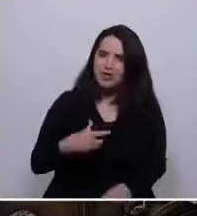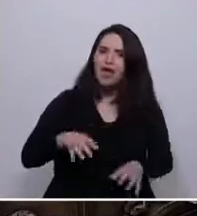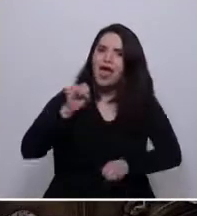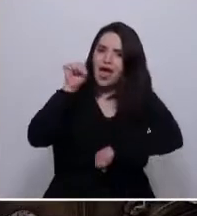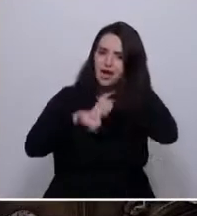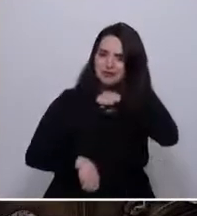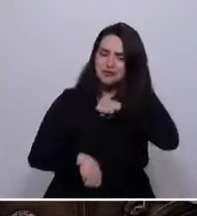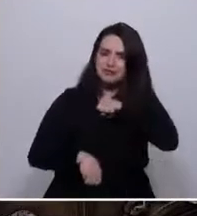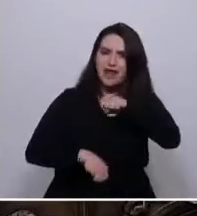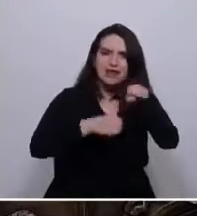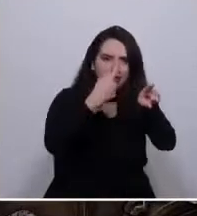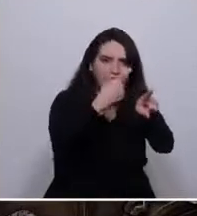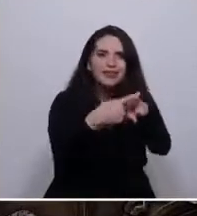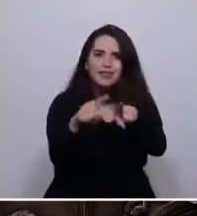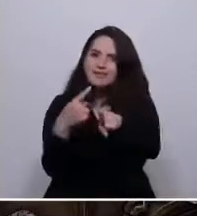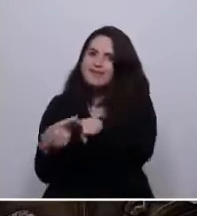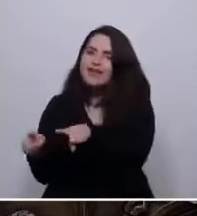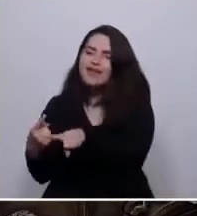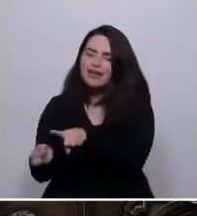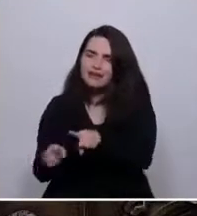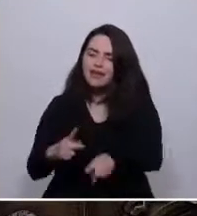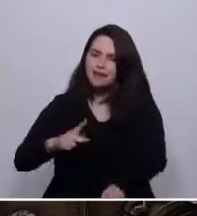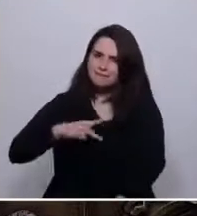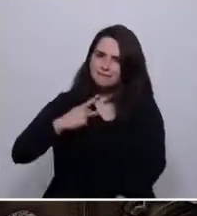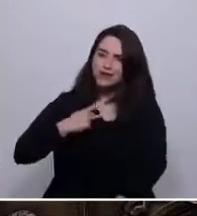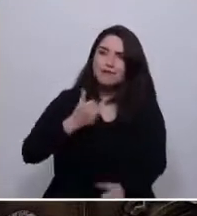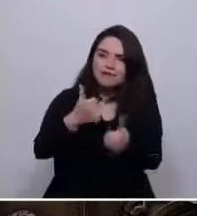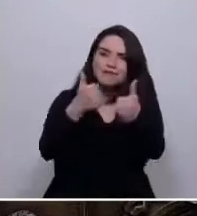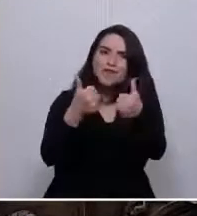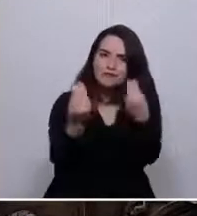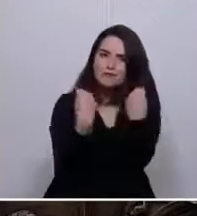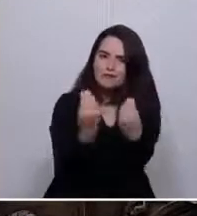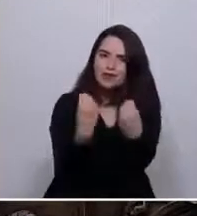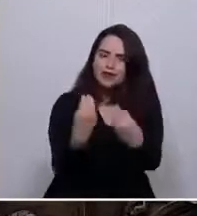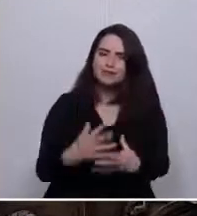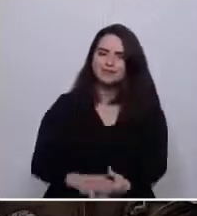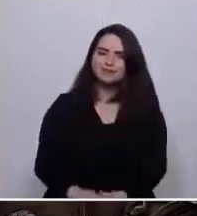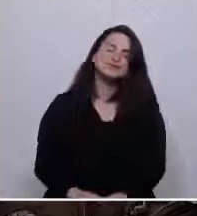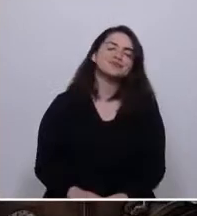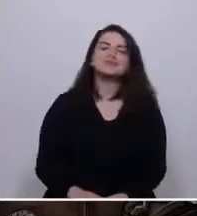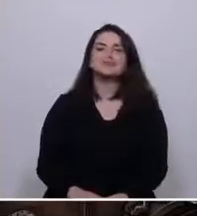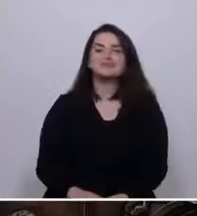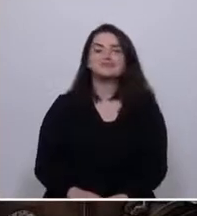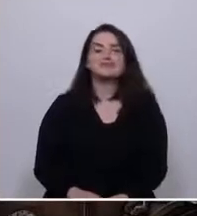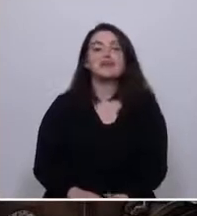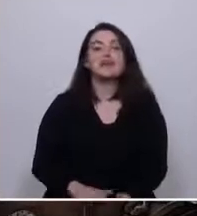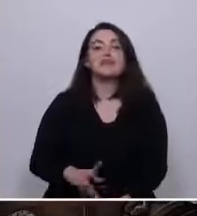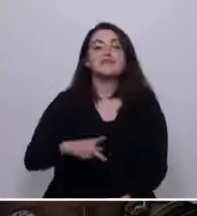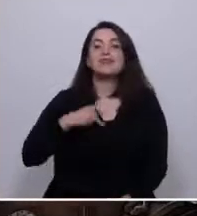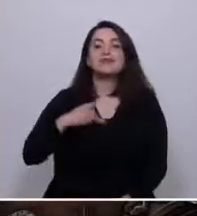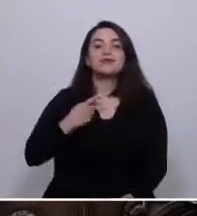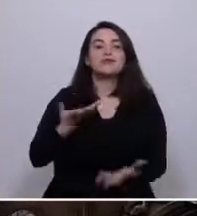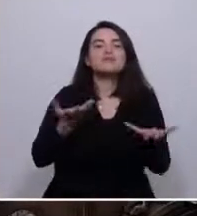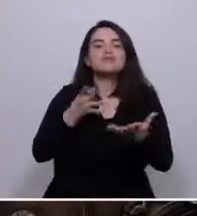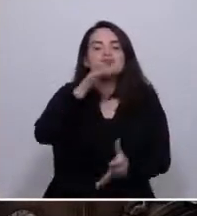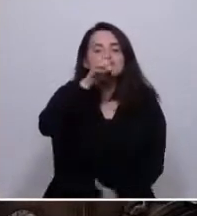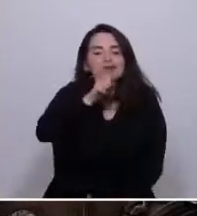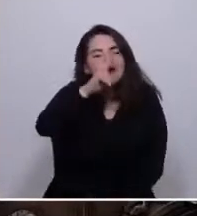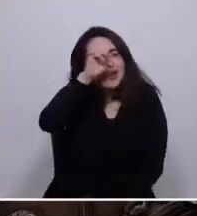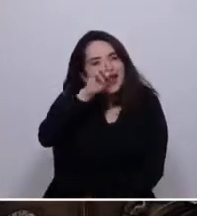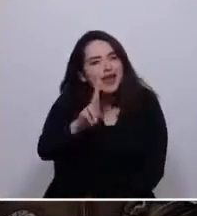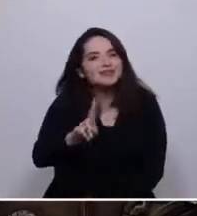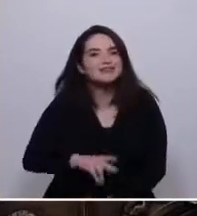admiten ese hecho y lo valoran como un bien, practicando para ello la virtud de la tolerancia. Entonces,